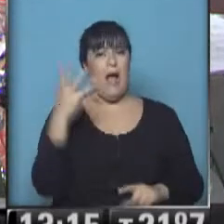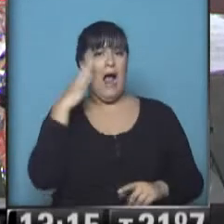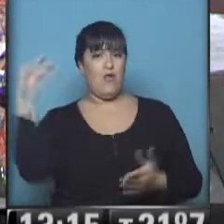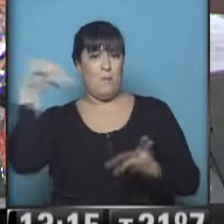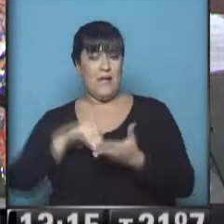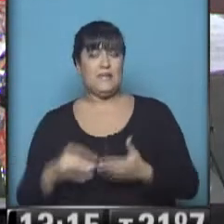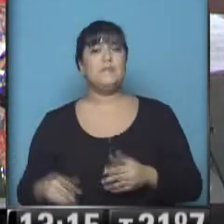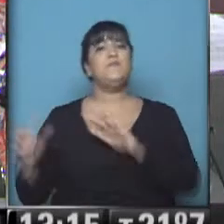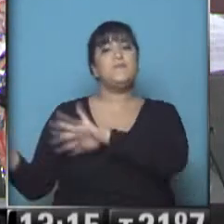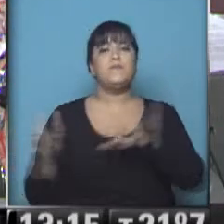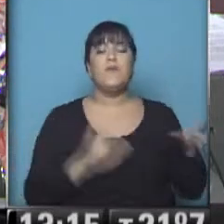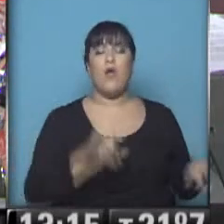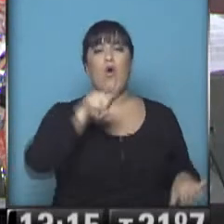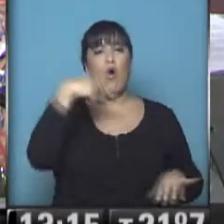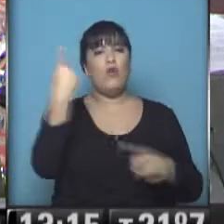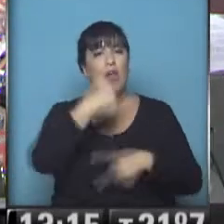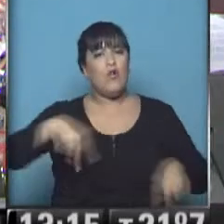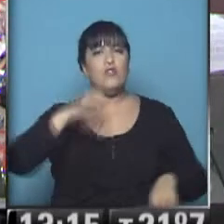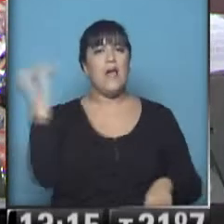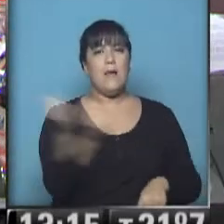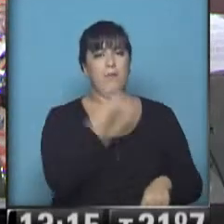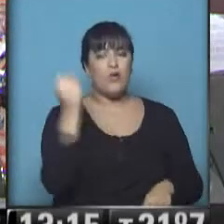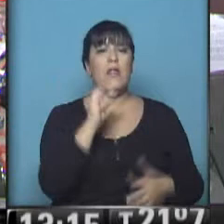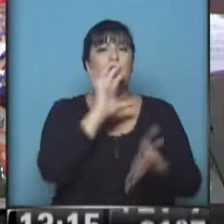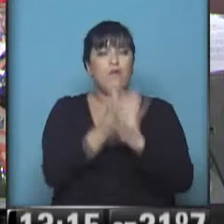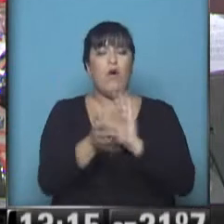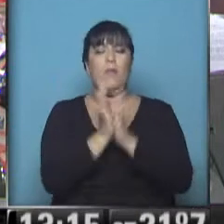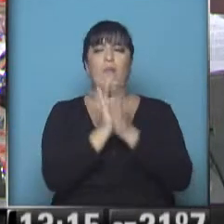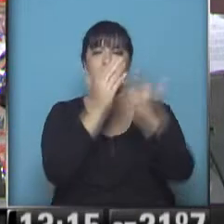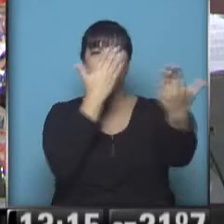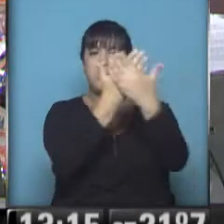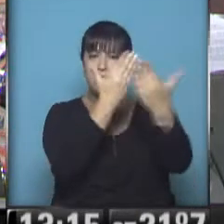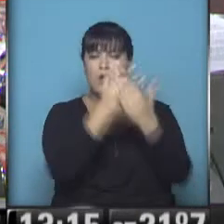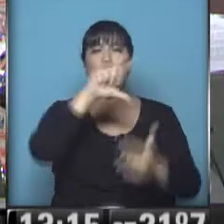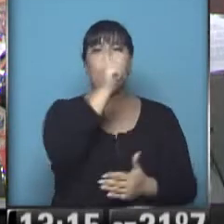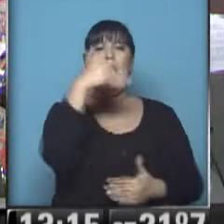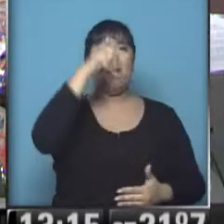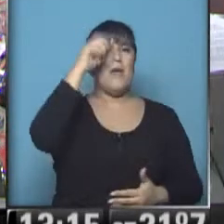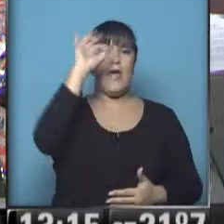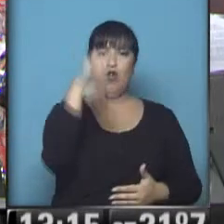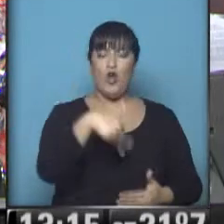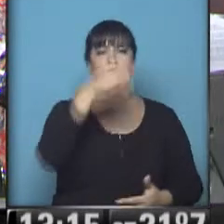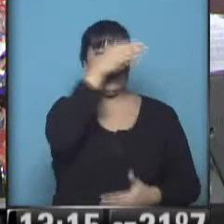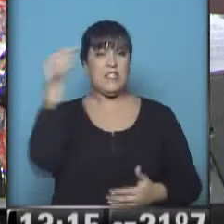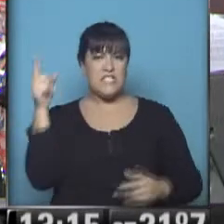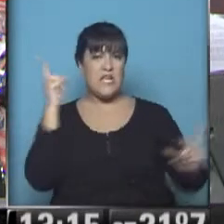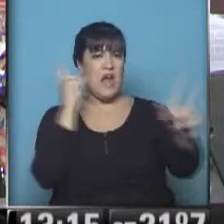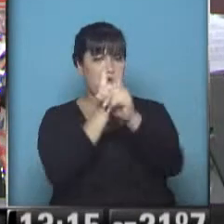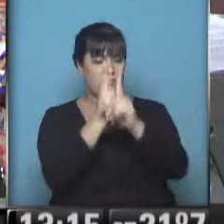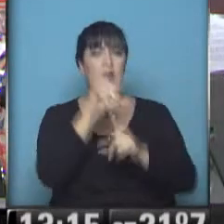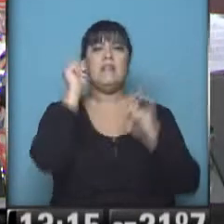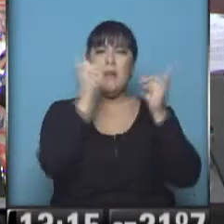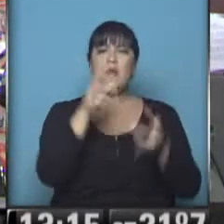de las cosas que puede ser importante es el frente a frente entre Cristina Fernández y David Cameron y tal vez, seguramente sí, el tema